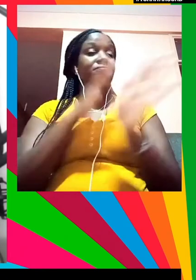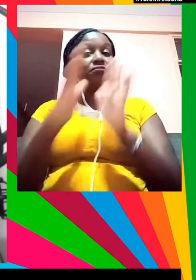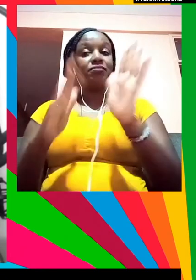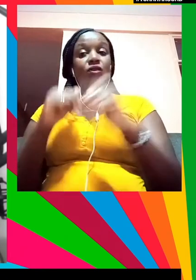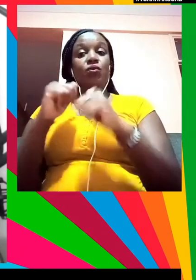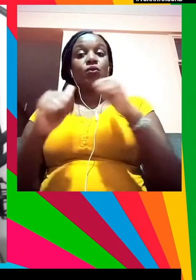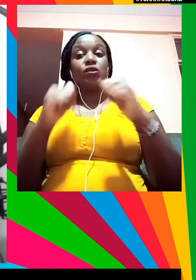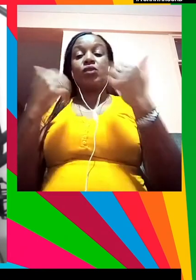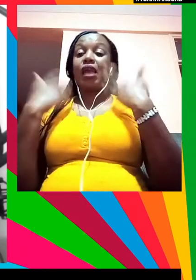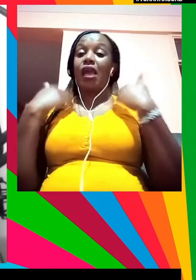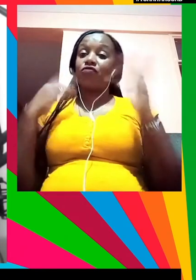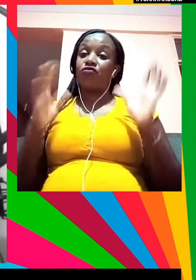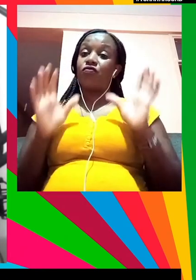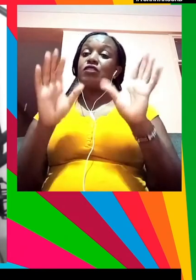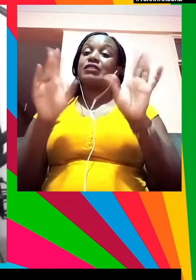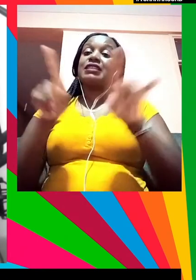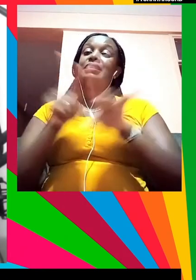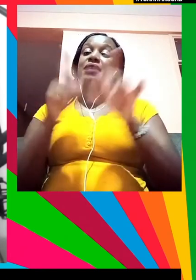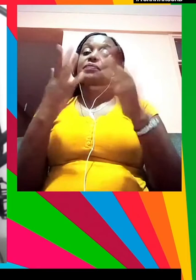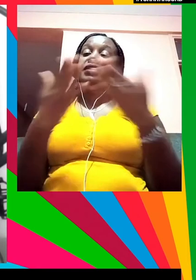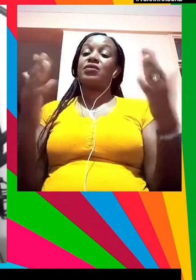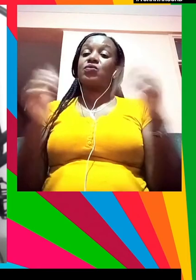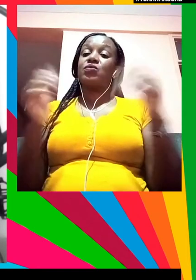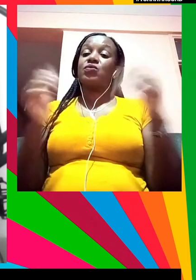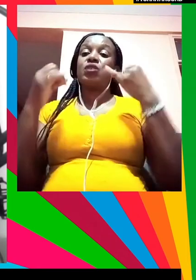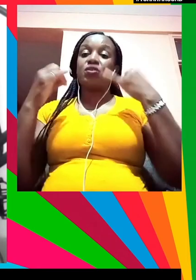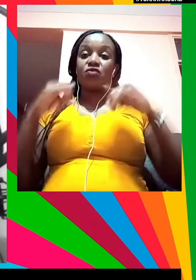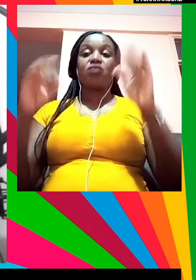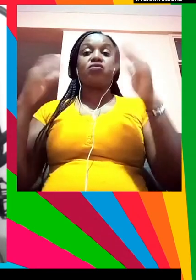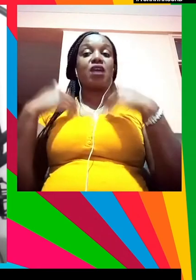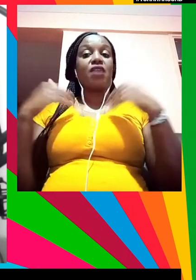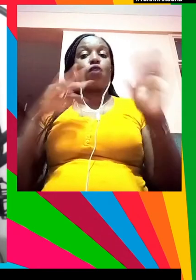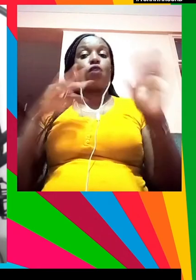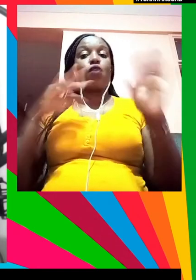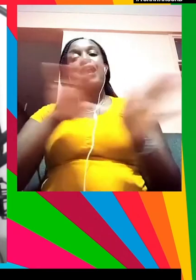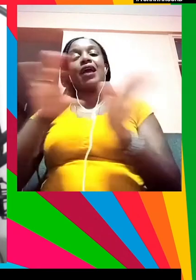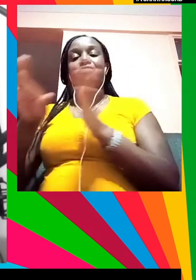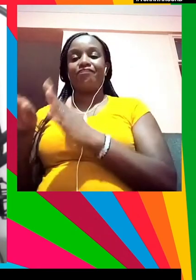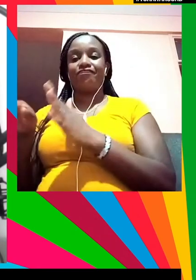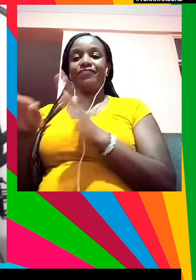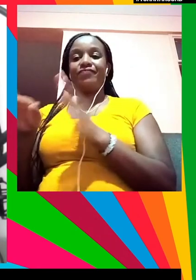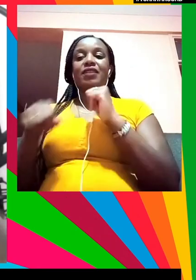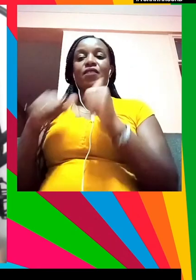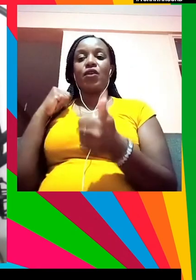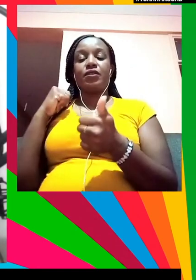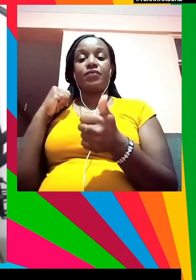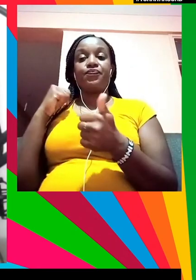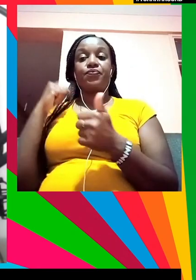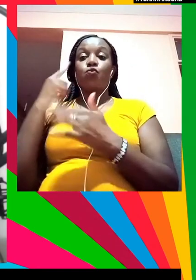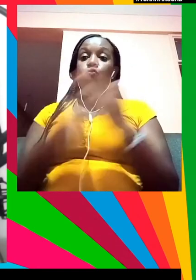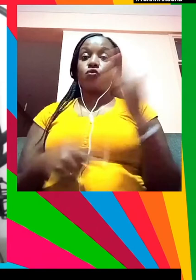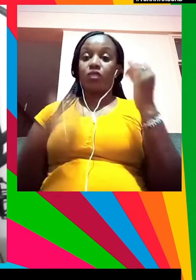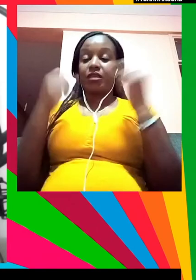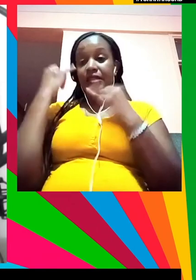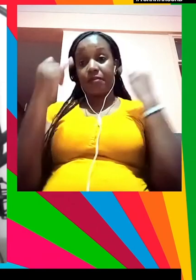cosas que intentamos no tener y creo que lo que emerge ahora mismo